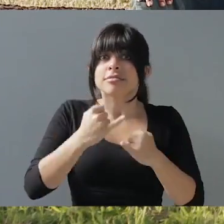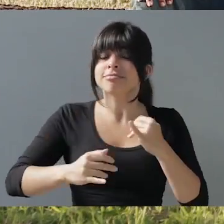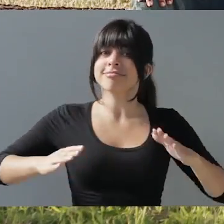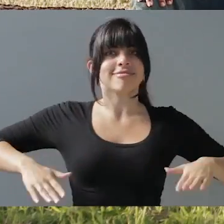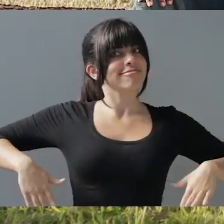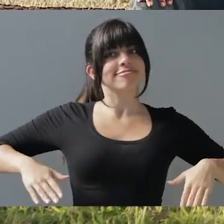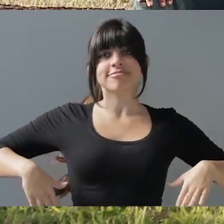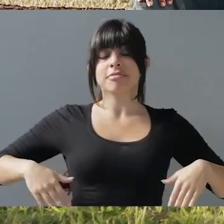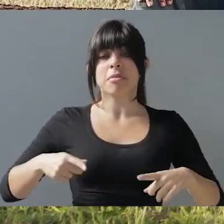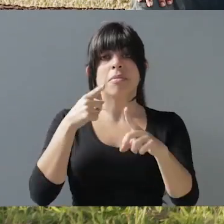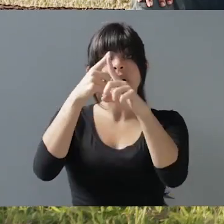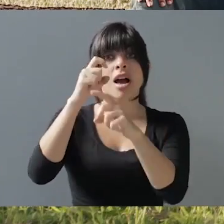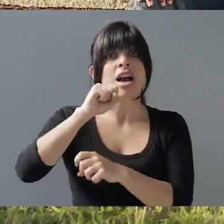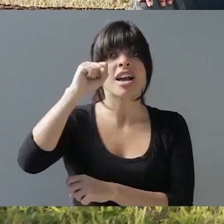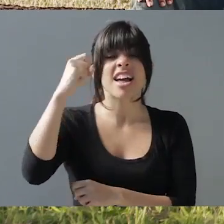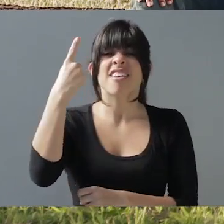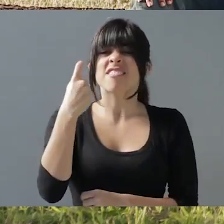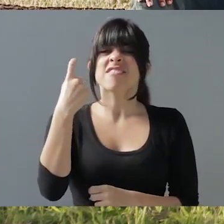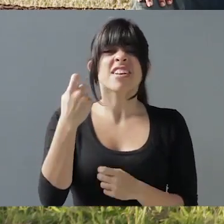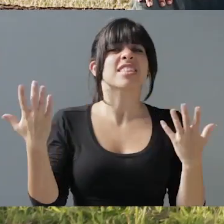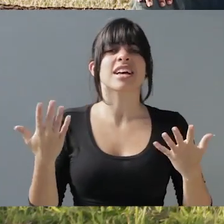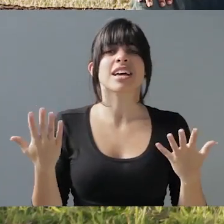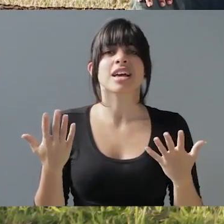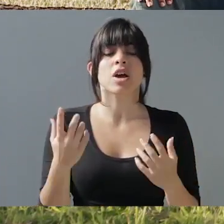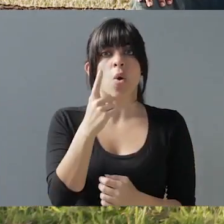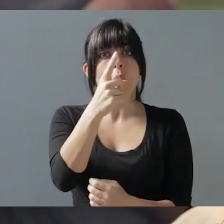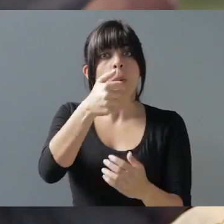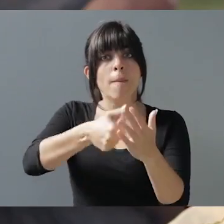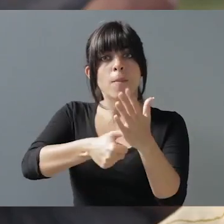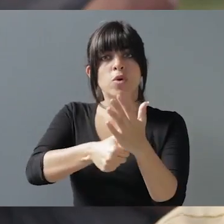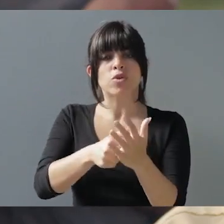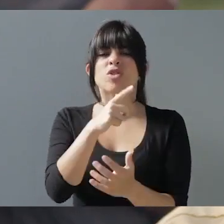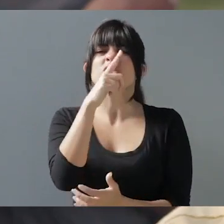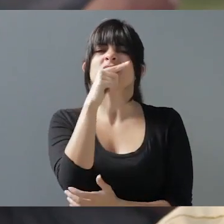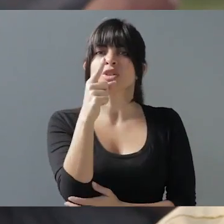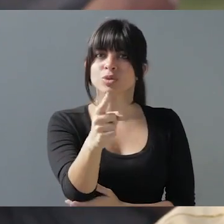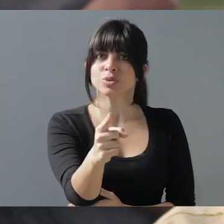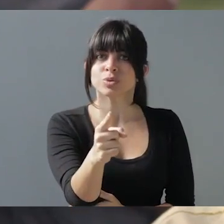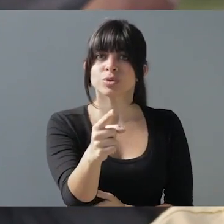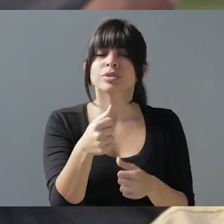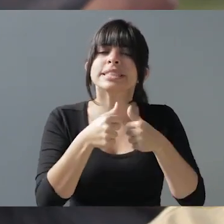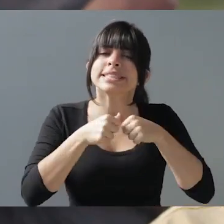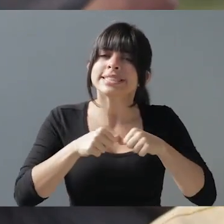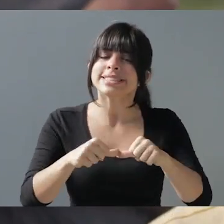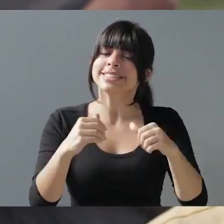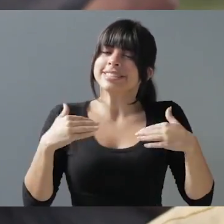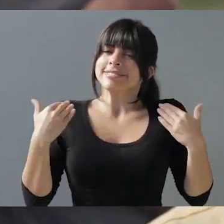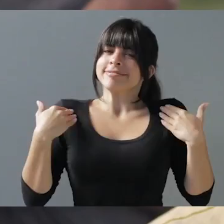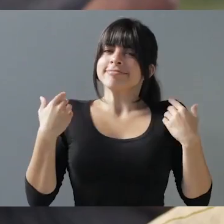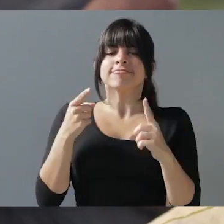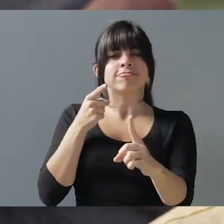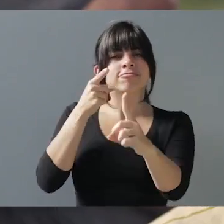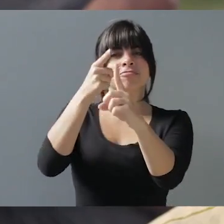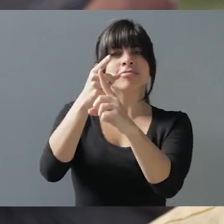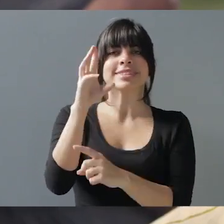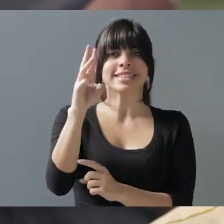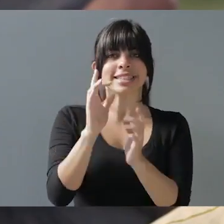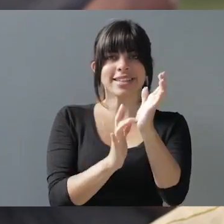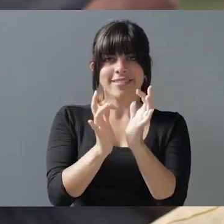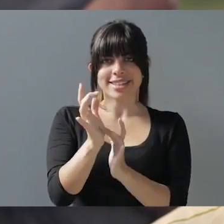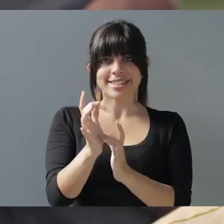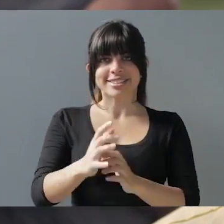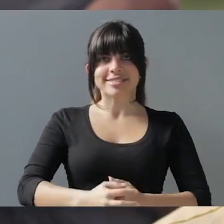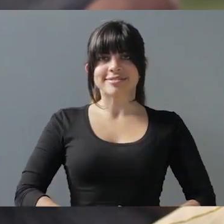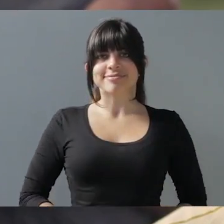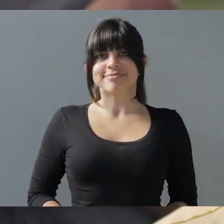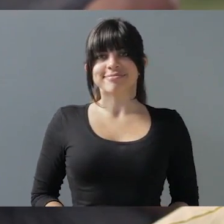terminado, y para ganar, me sigue faltando un voto. El suyo. Sigamos con alegría, caminando hasta el 6